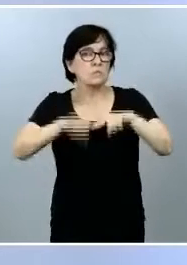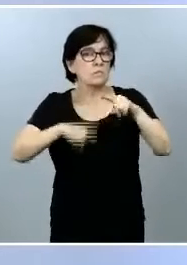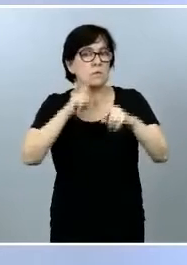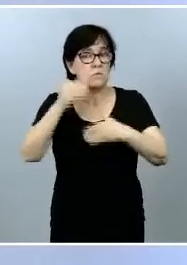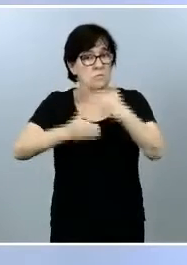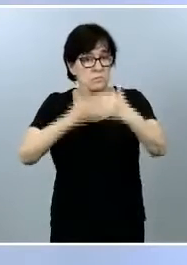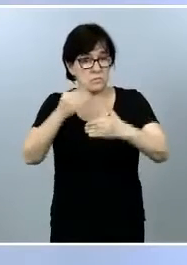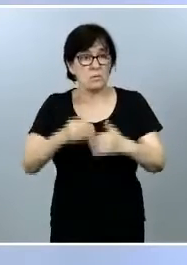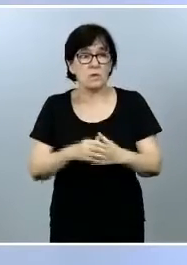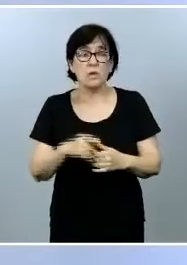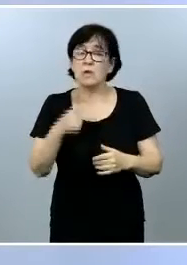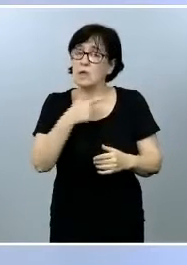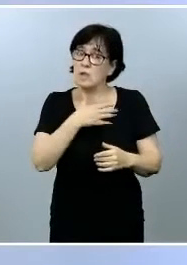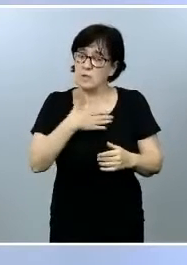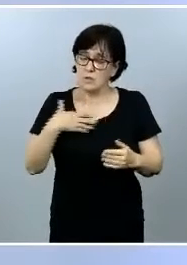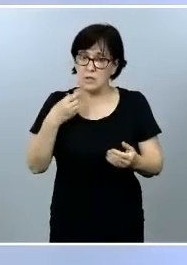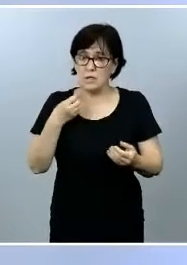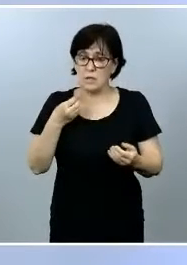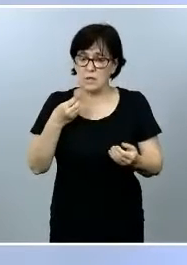quiero poner de manifiesto la actitud